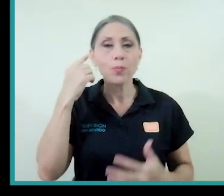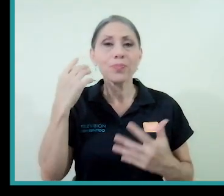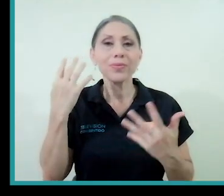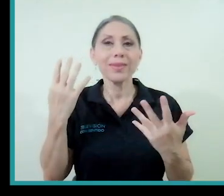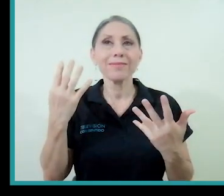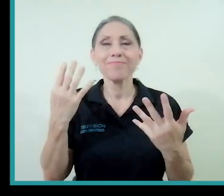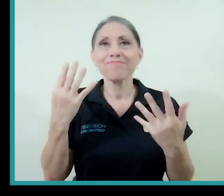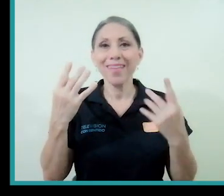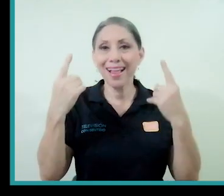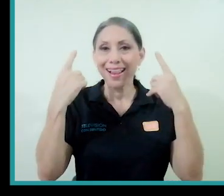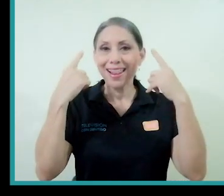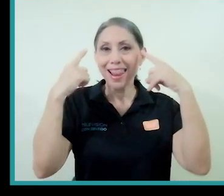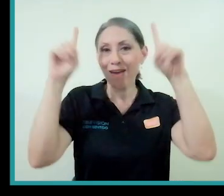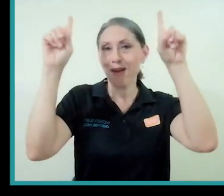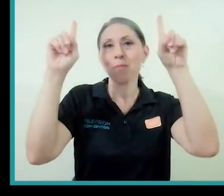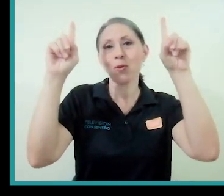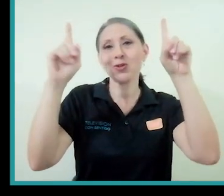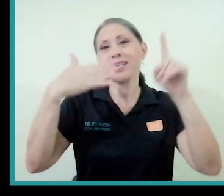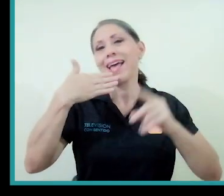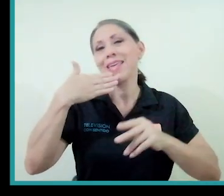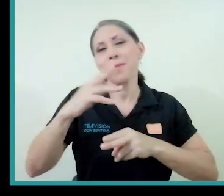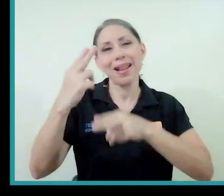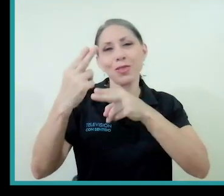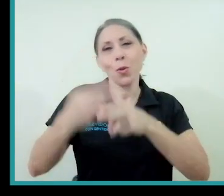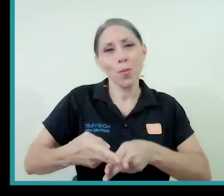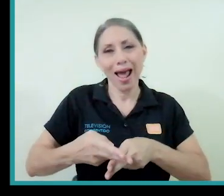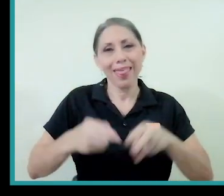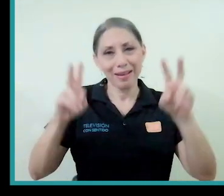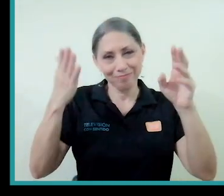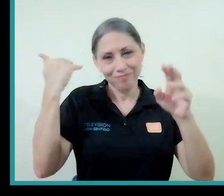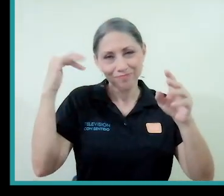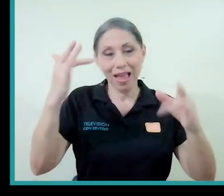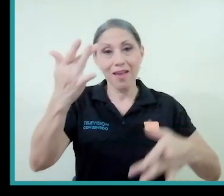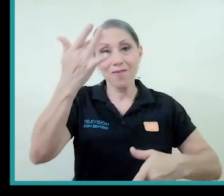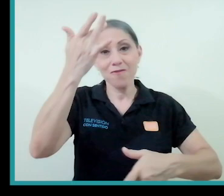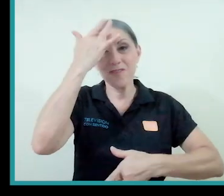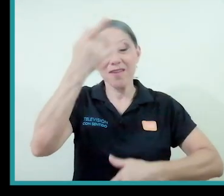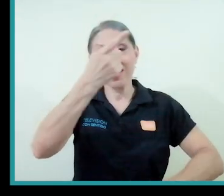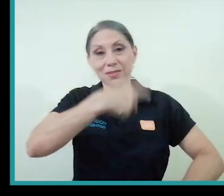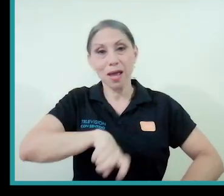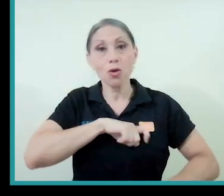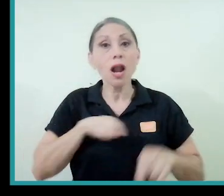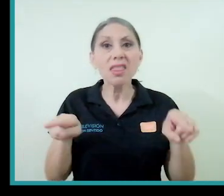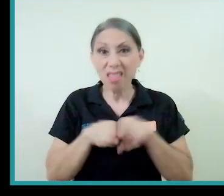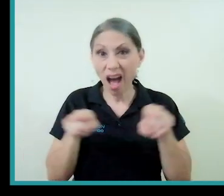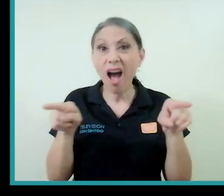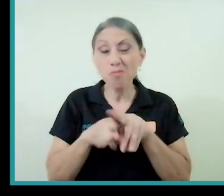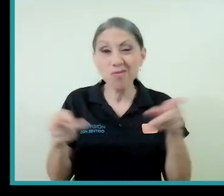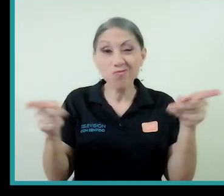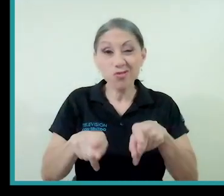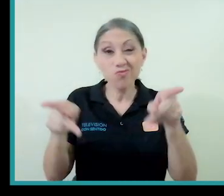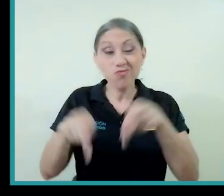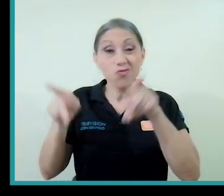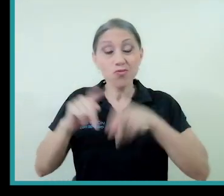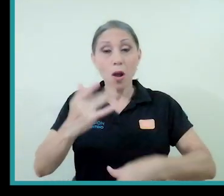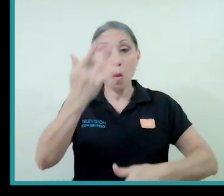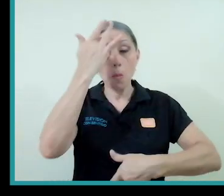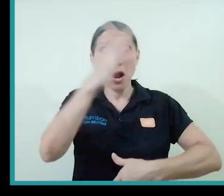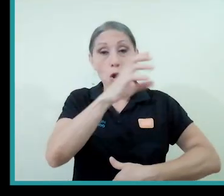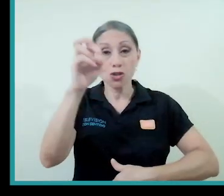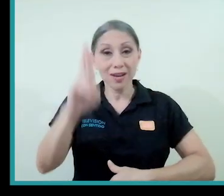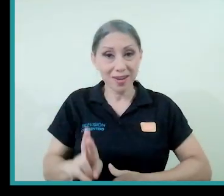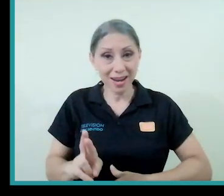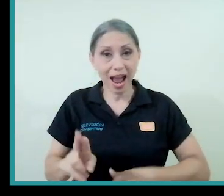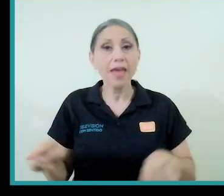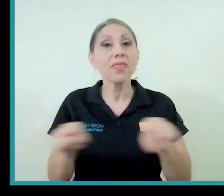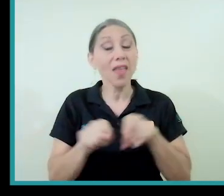famosa y mal nombrada fiebre española también hizo sus estragos en Costa Rica y también hizo sus